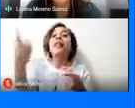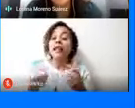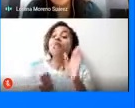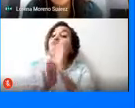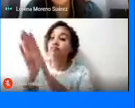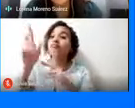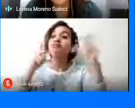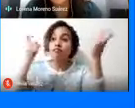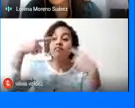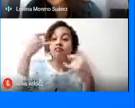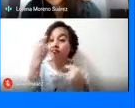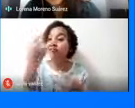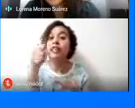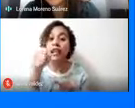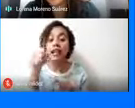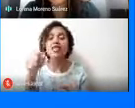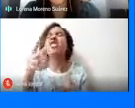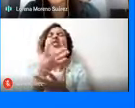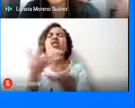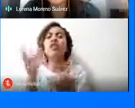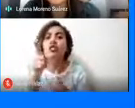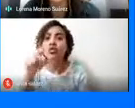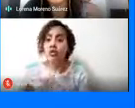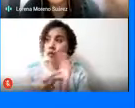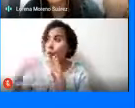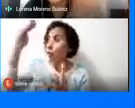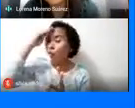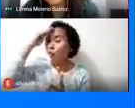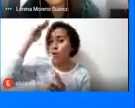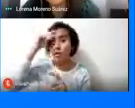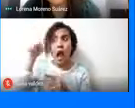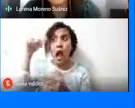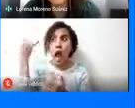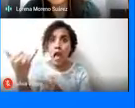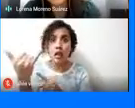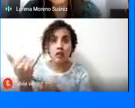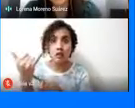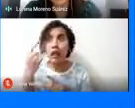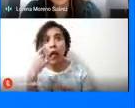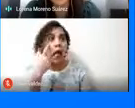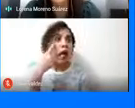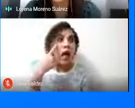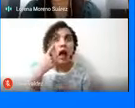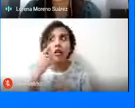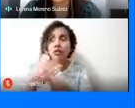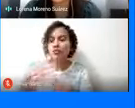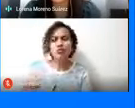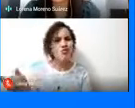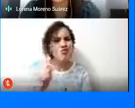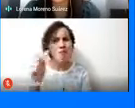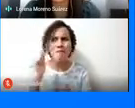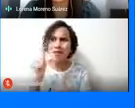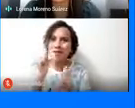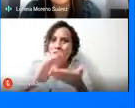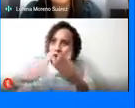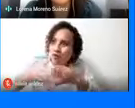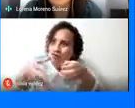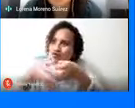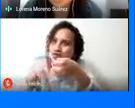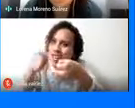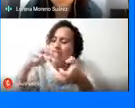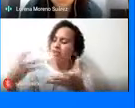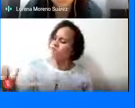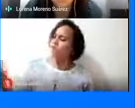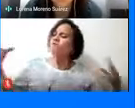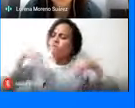interesante en donde no es la policía la que está ahí pendiente de la seguridad, sino es la misma comunidad que se ha